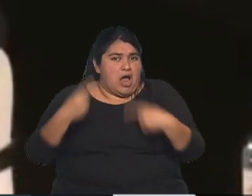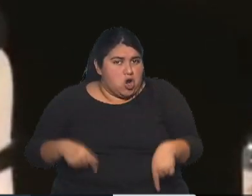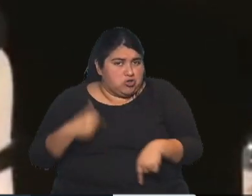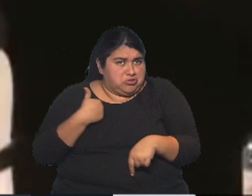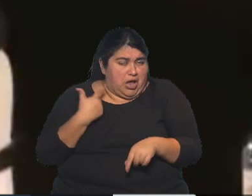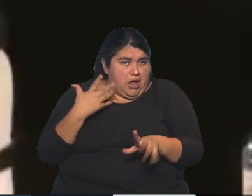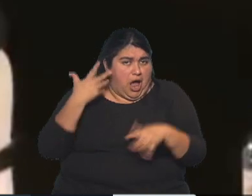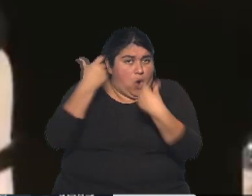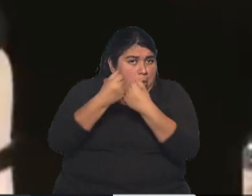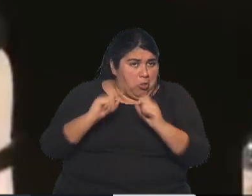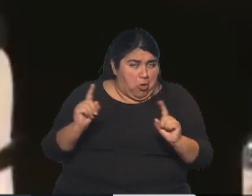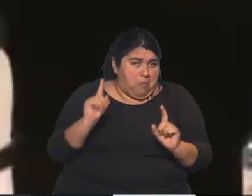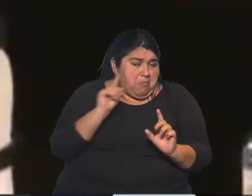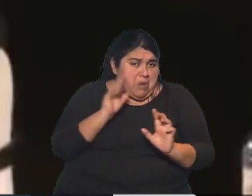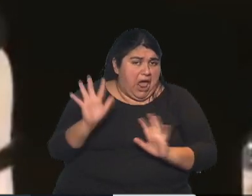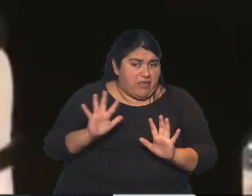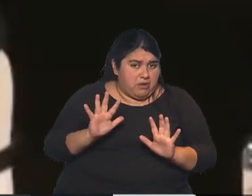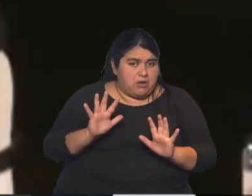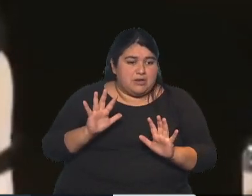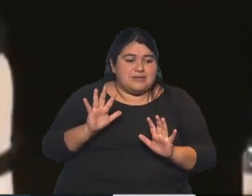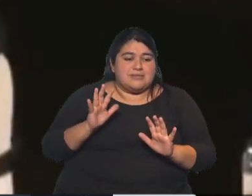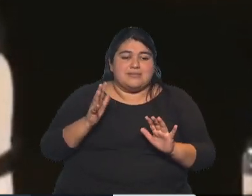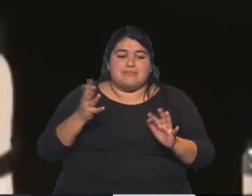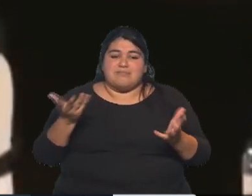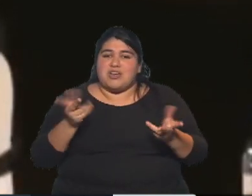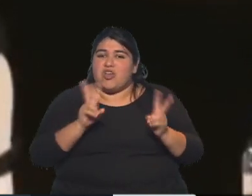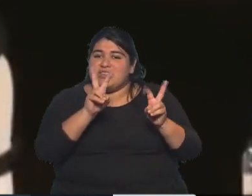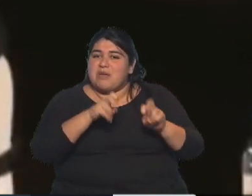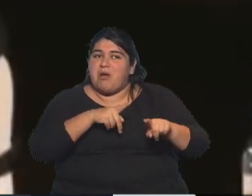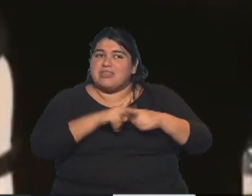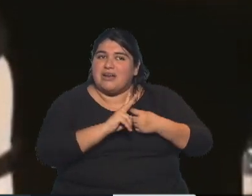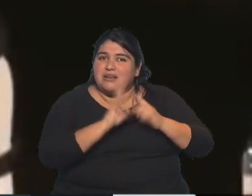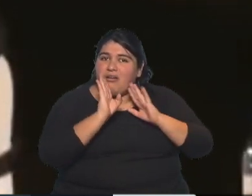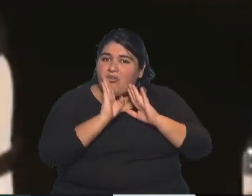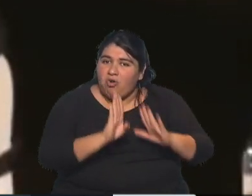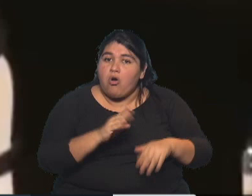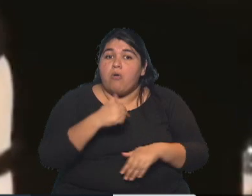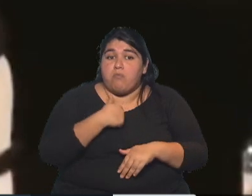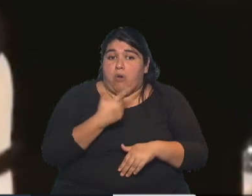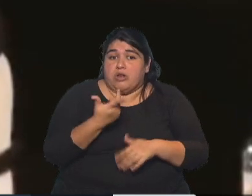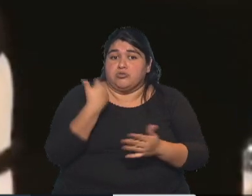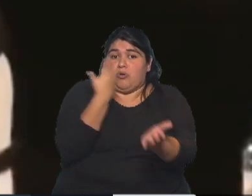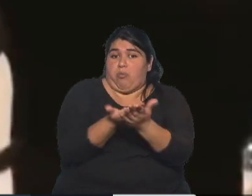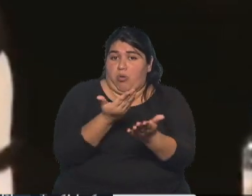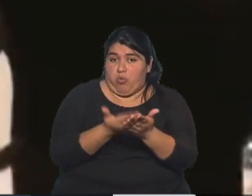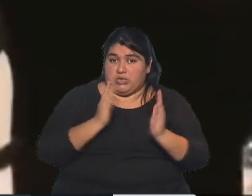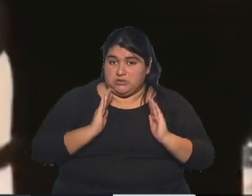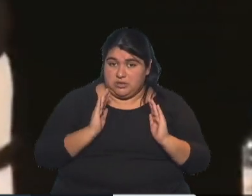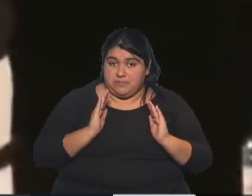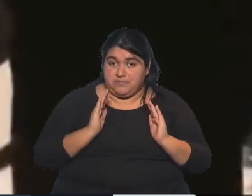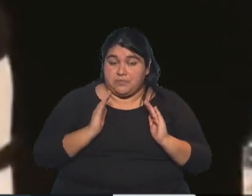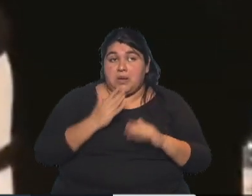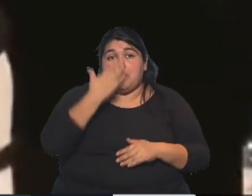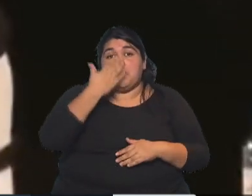un enfoque técnico cuando lo reconozco como tal. Y esto fue lo que se ha hecho. Después, el sentido